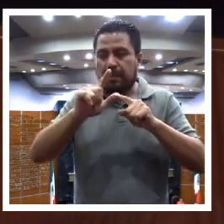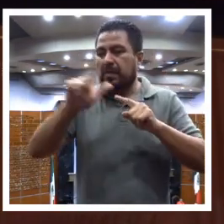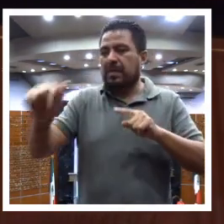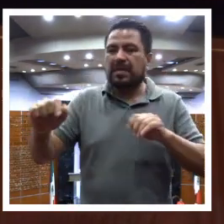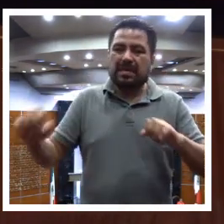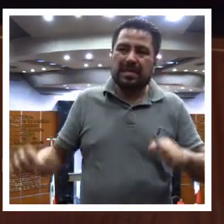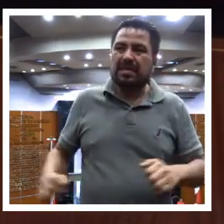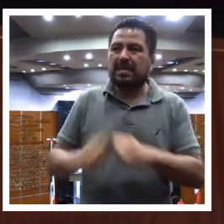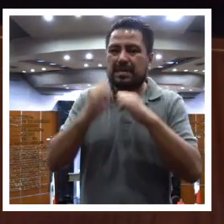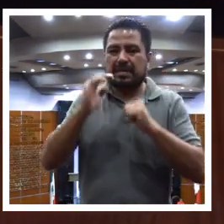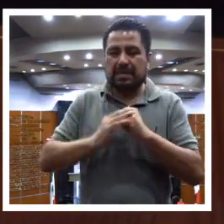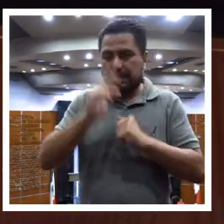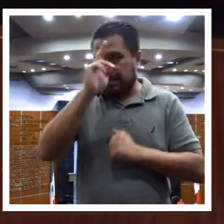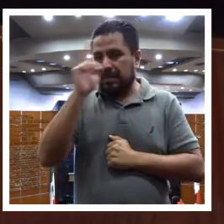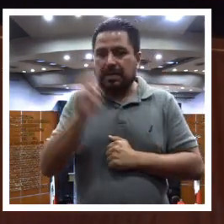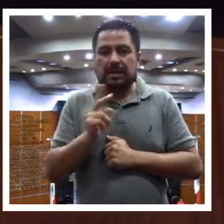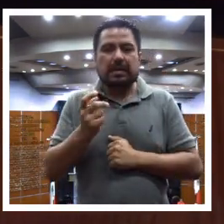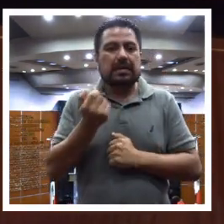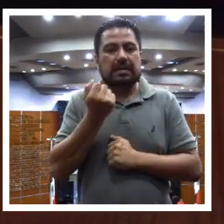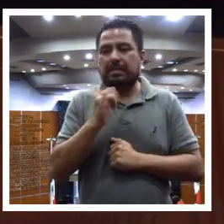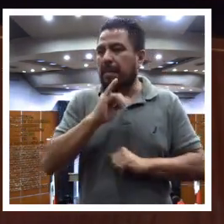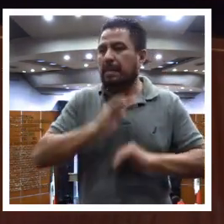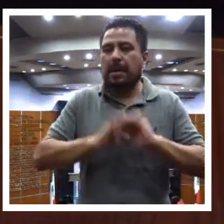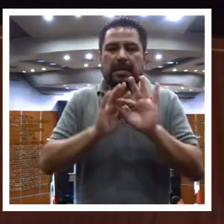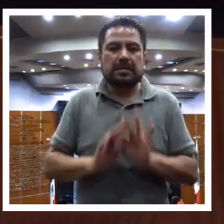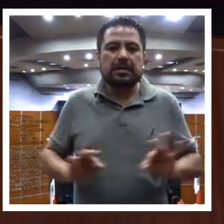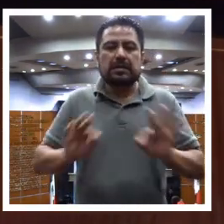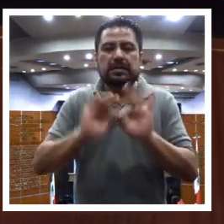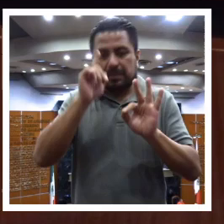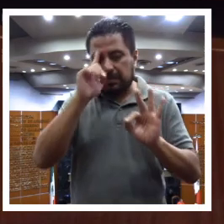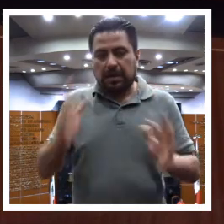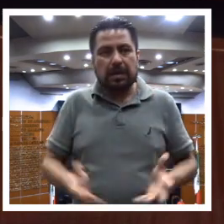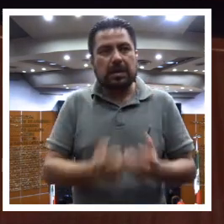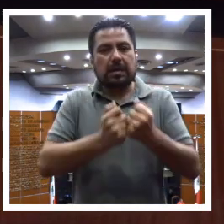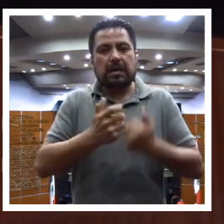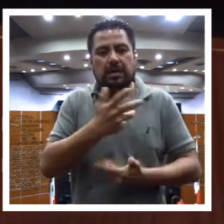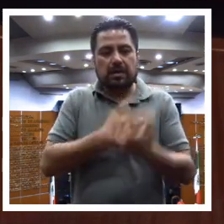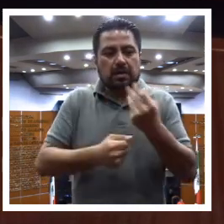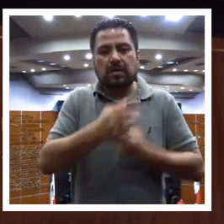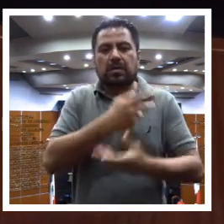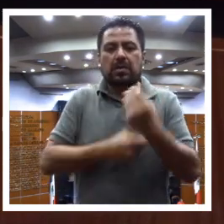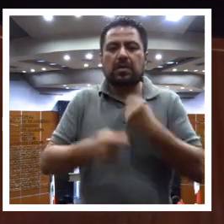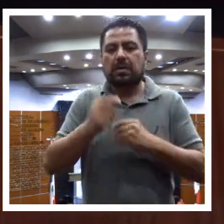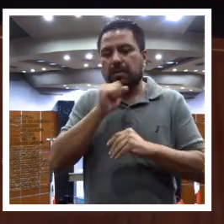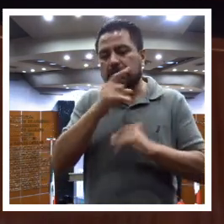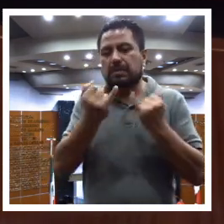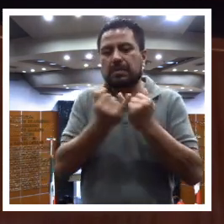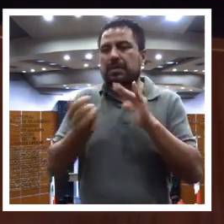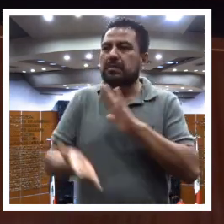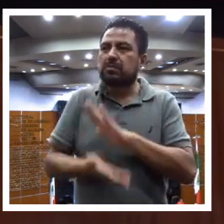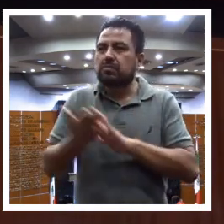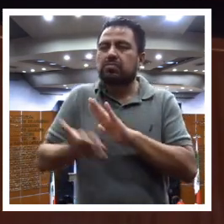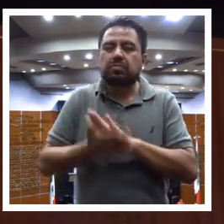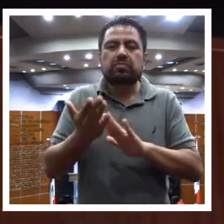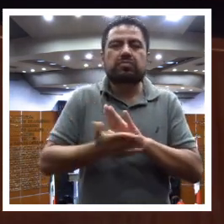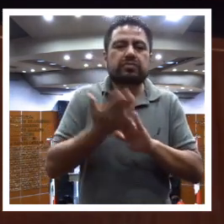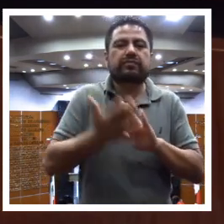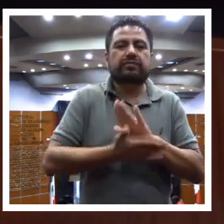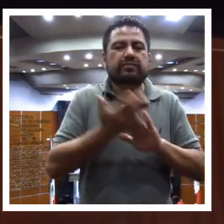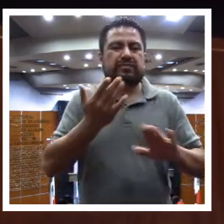un desastre natural, es esencial para la recuperación económica y la reconstrucción de la